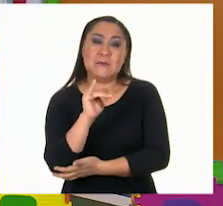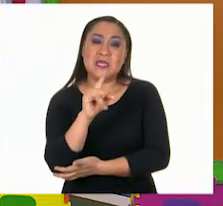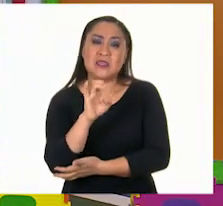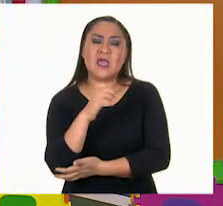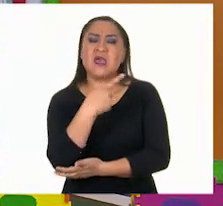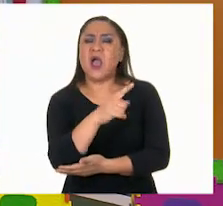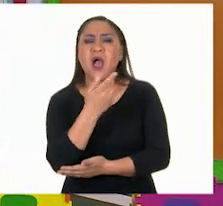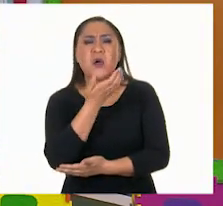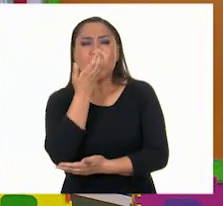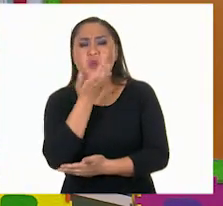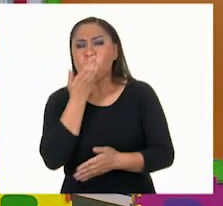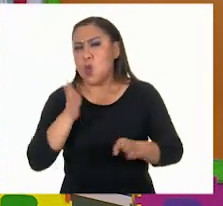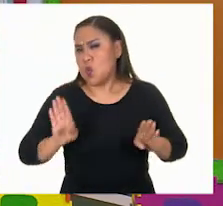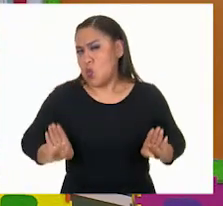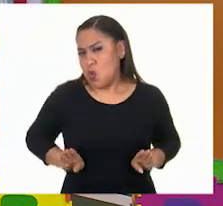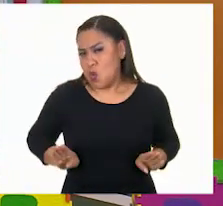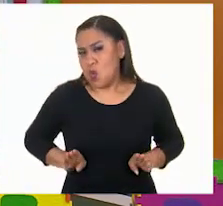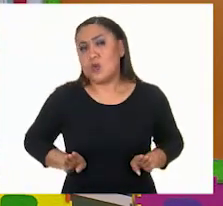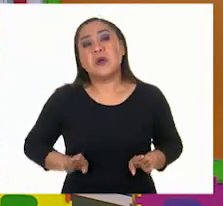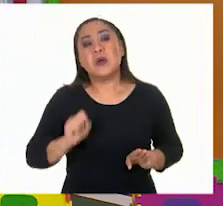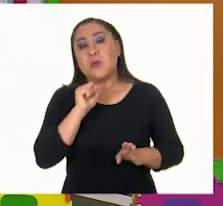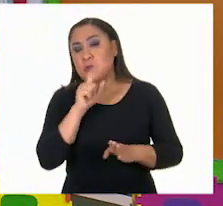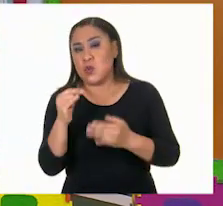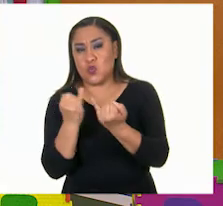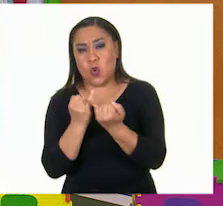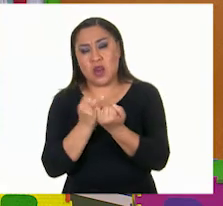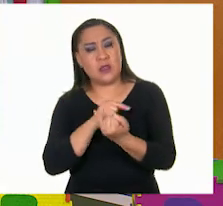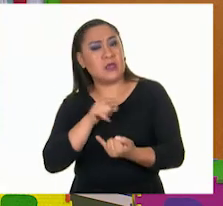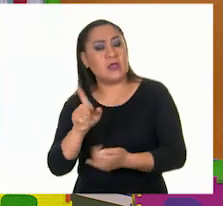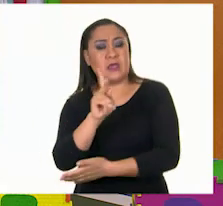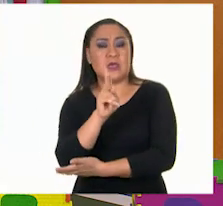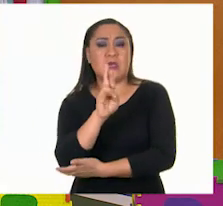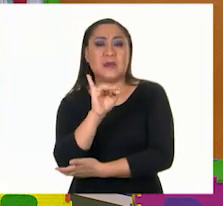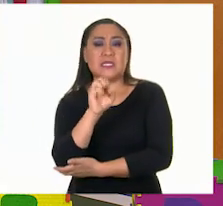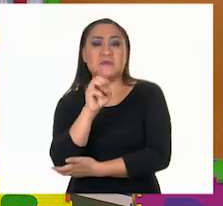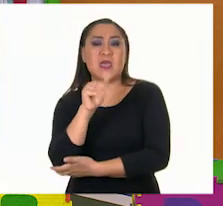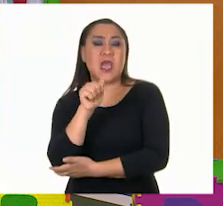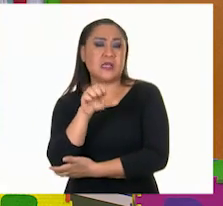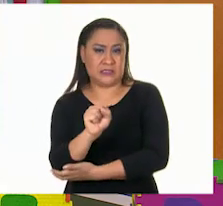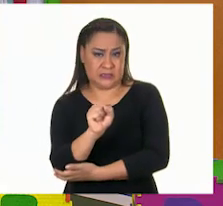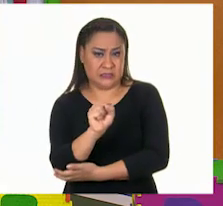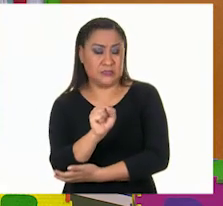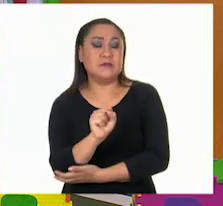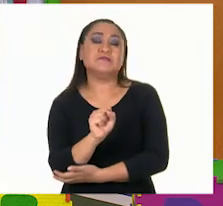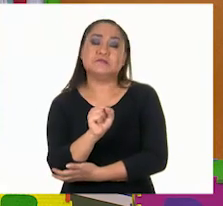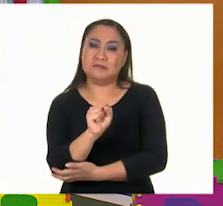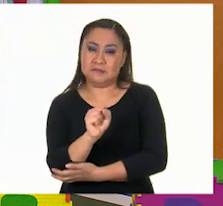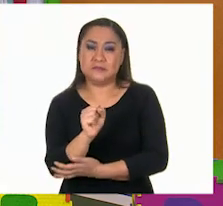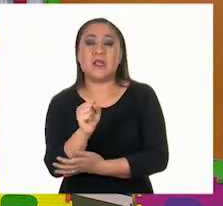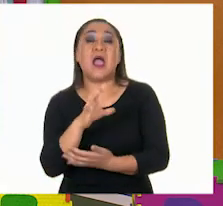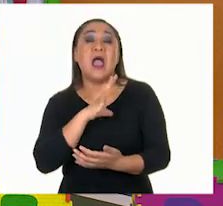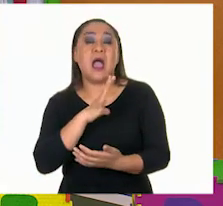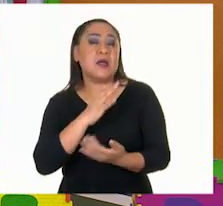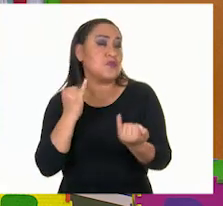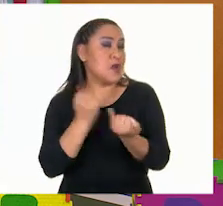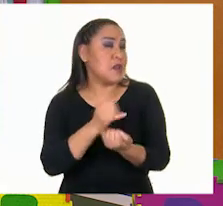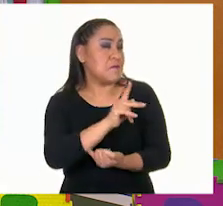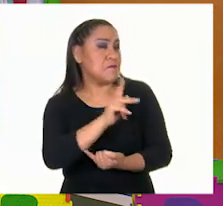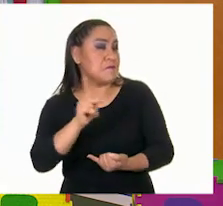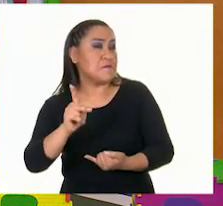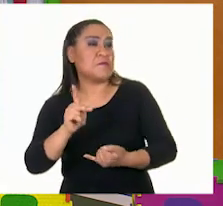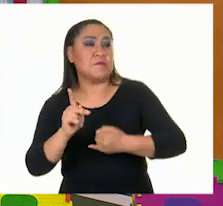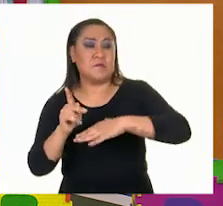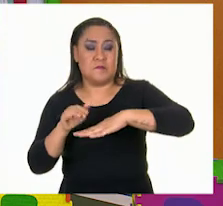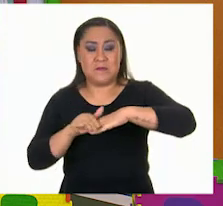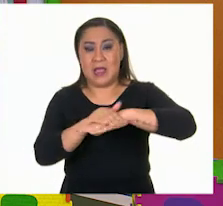igual que los prismas. Algo muy particular es que tienen una base. Y